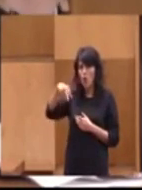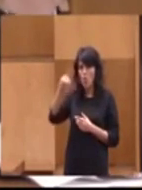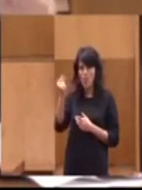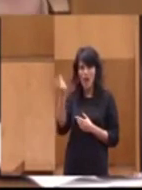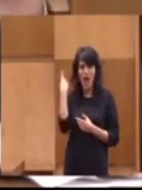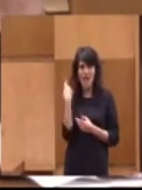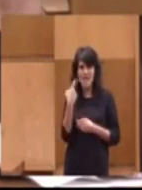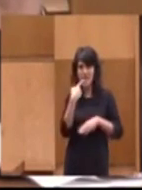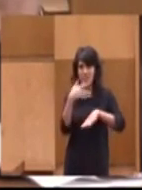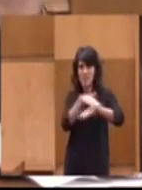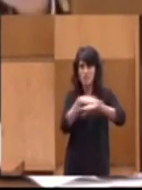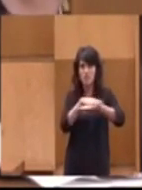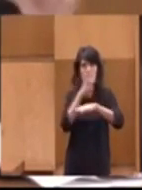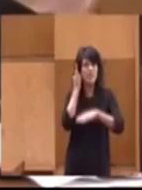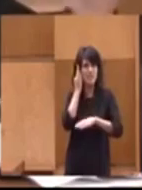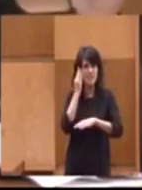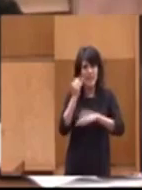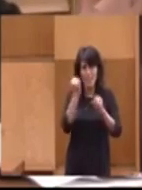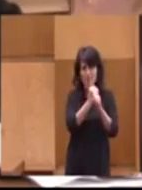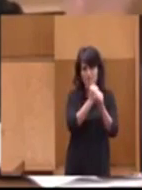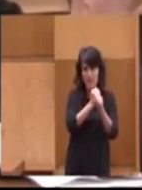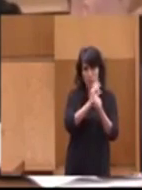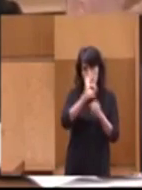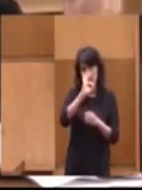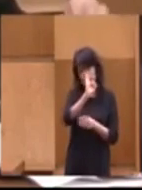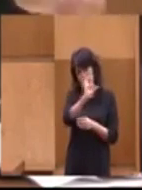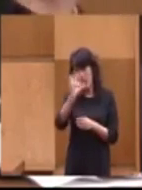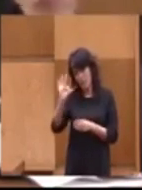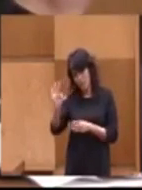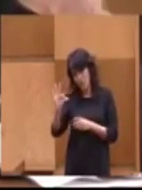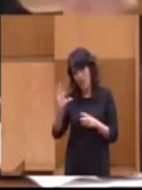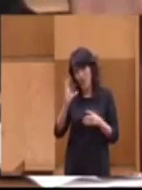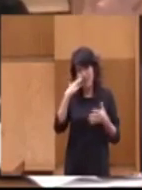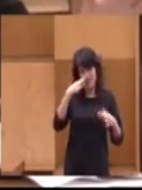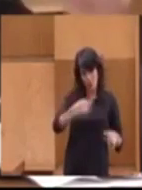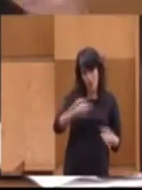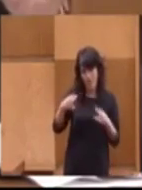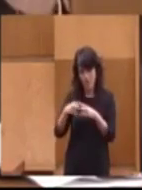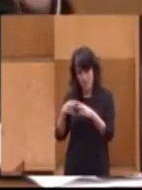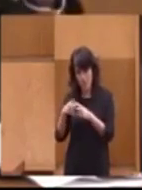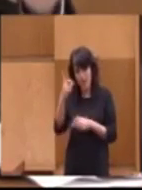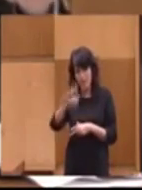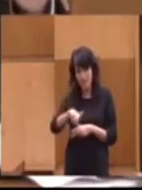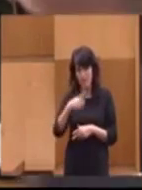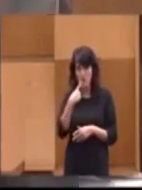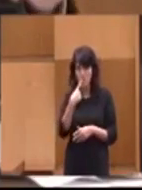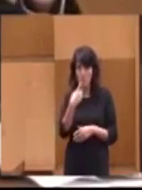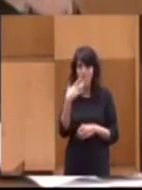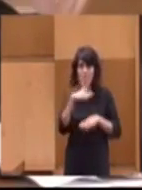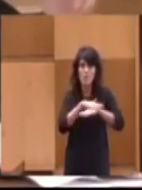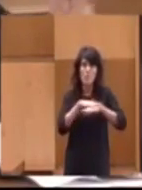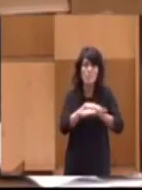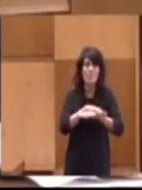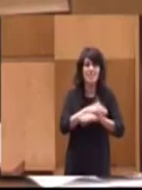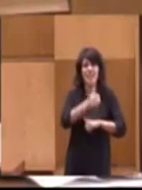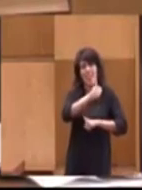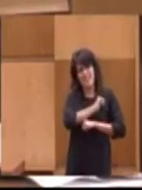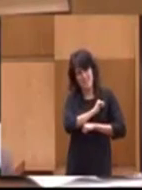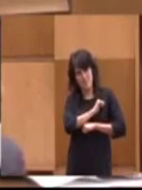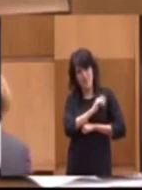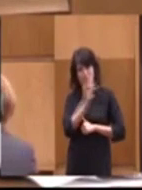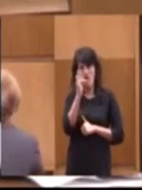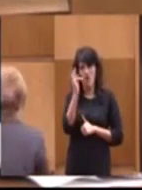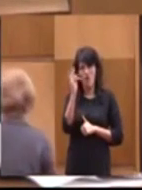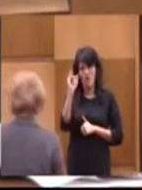a la ministra de Empleo y Seguridad Social, que nos olvidamos, y Seguridad Social, o mejor dicho, a la ministra de Desempleo, Fátima Báñez,